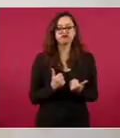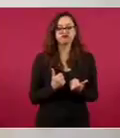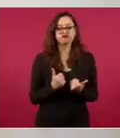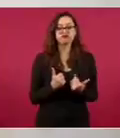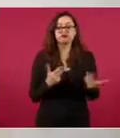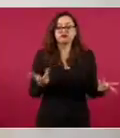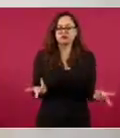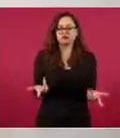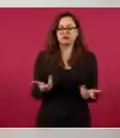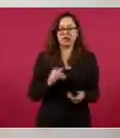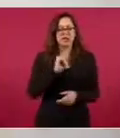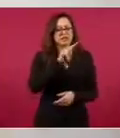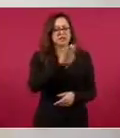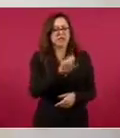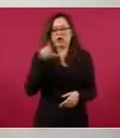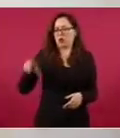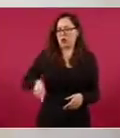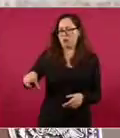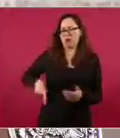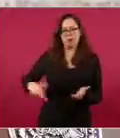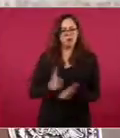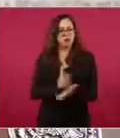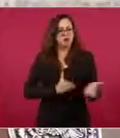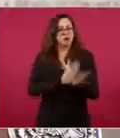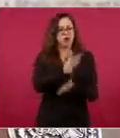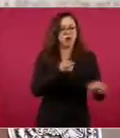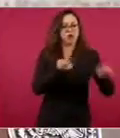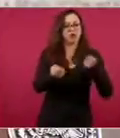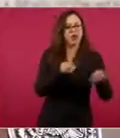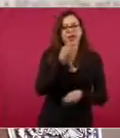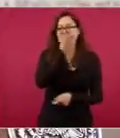que el gobierno controle las elecciones, todas esas mentiras